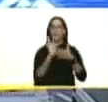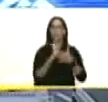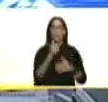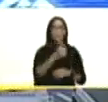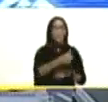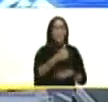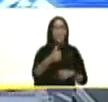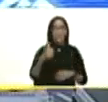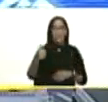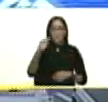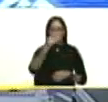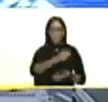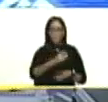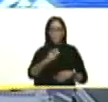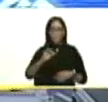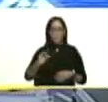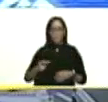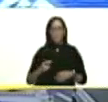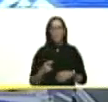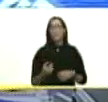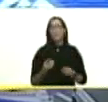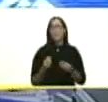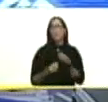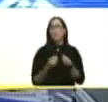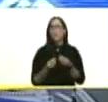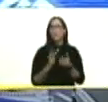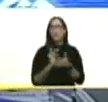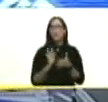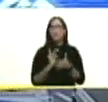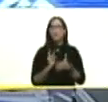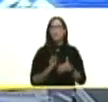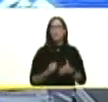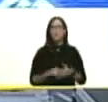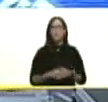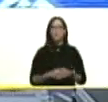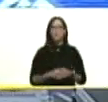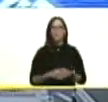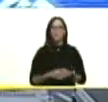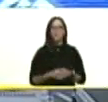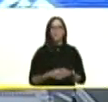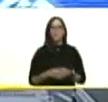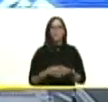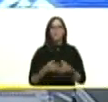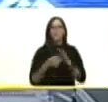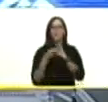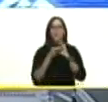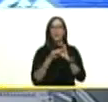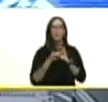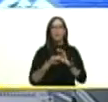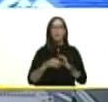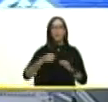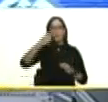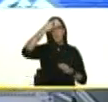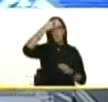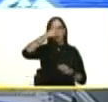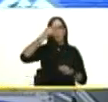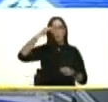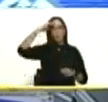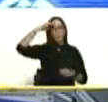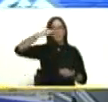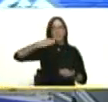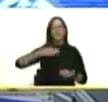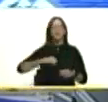cómo se da esa fusión de la unión cívico militar policial aquí en la capital de la república